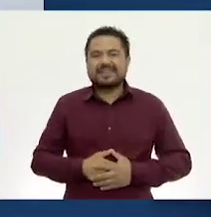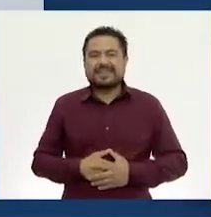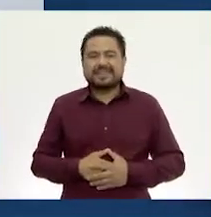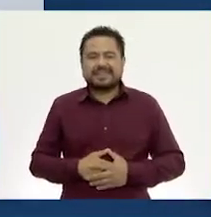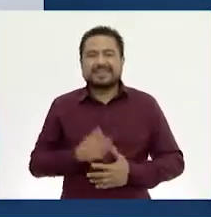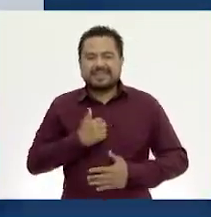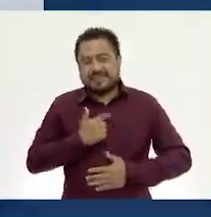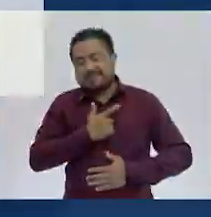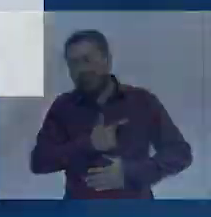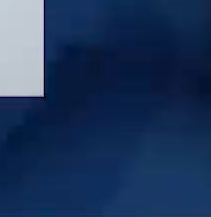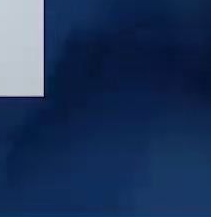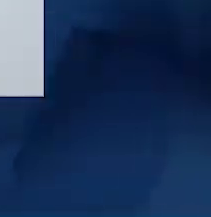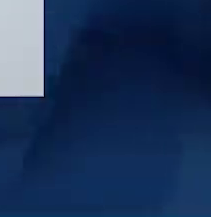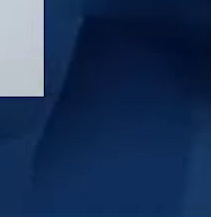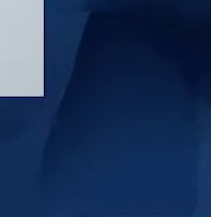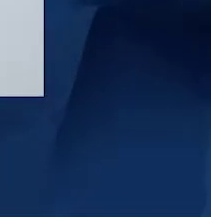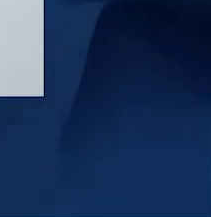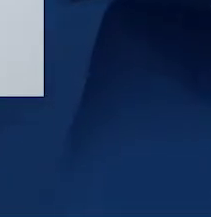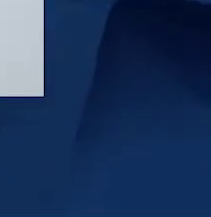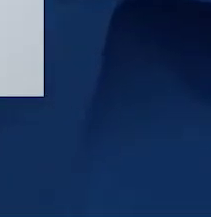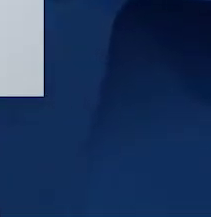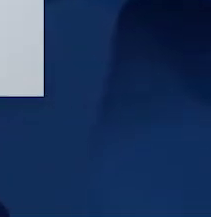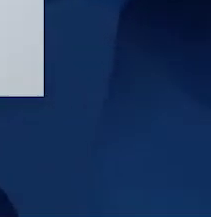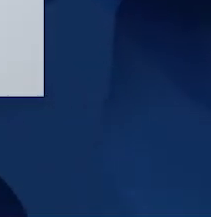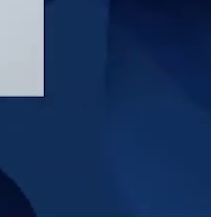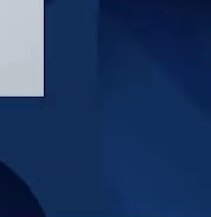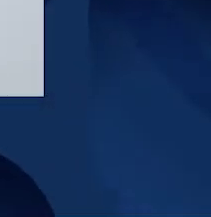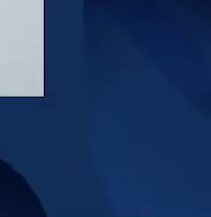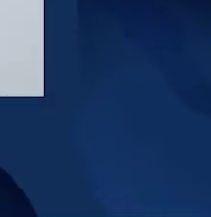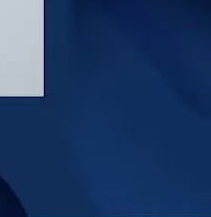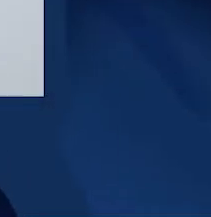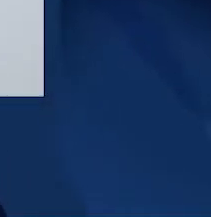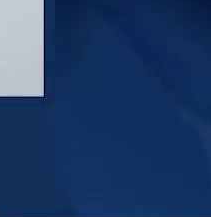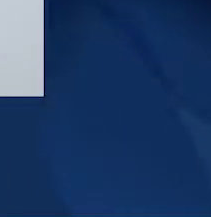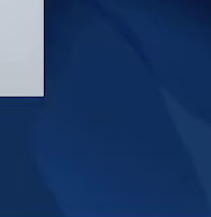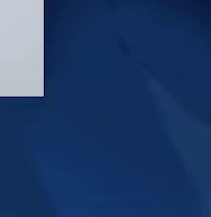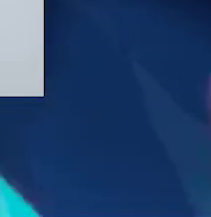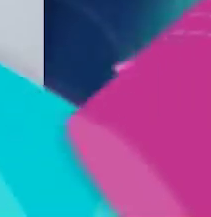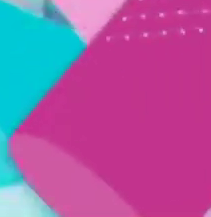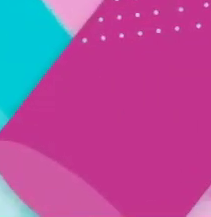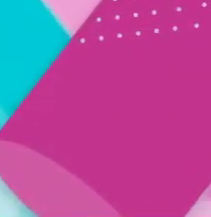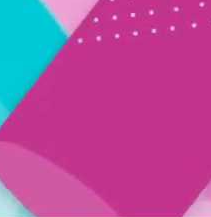Me gusta la escuela y mi familia. Aprendo mucho.